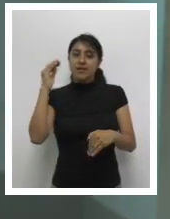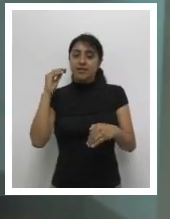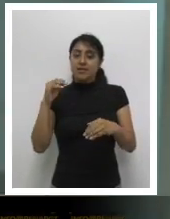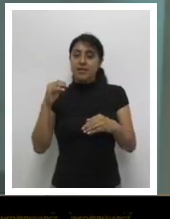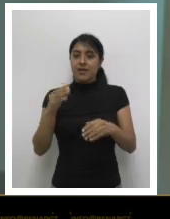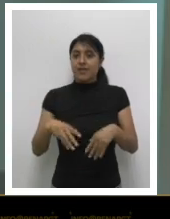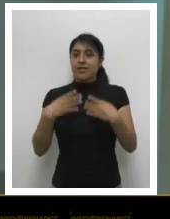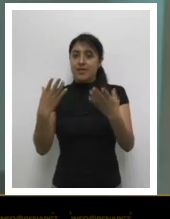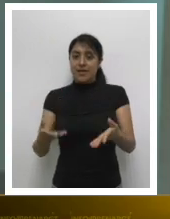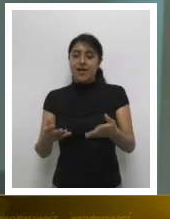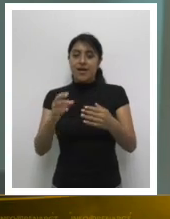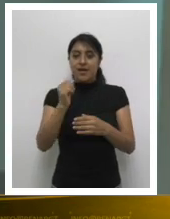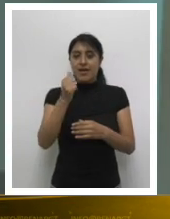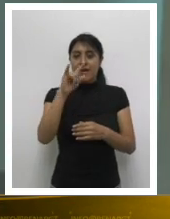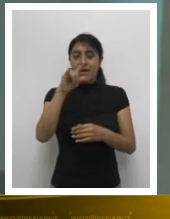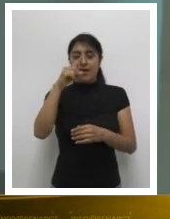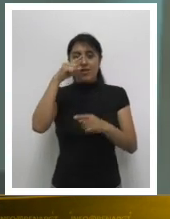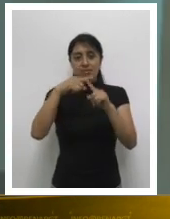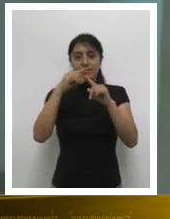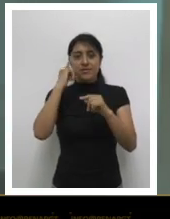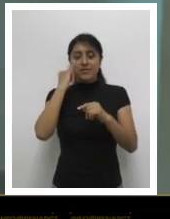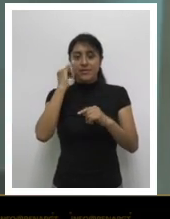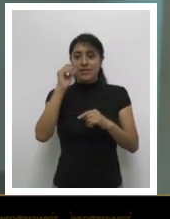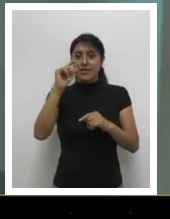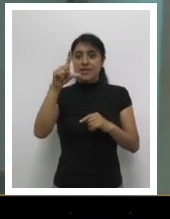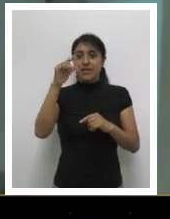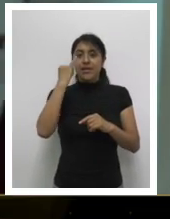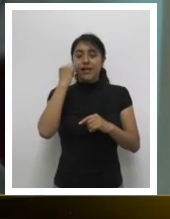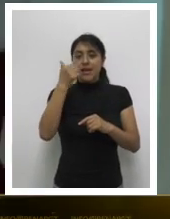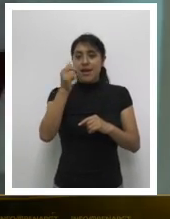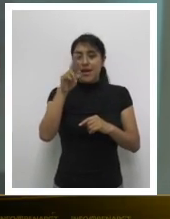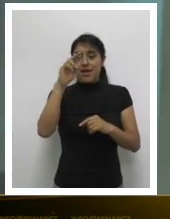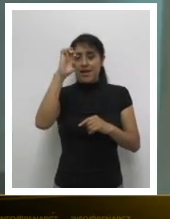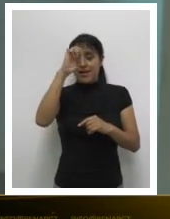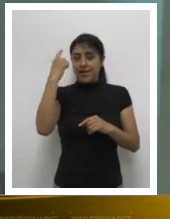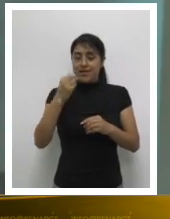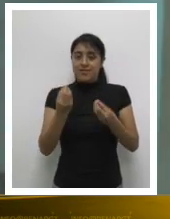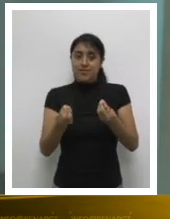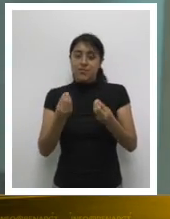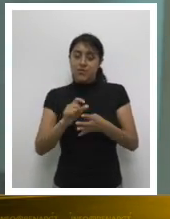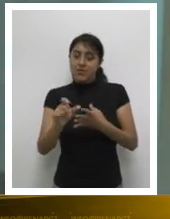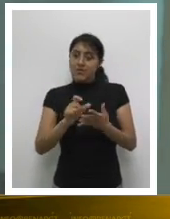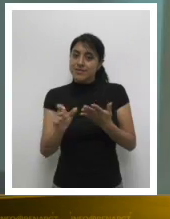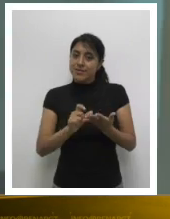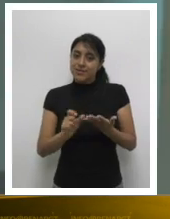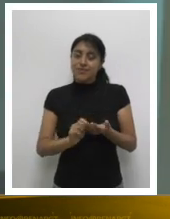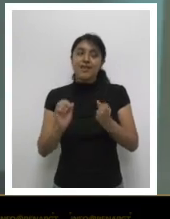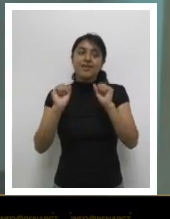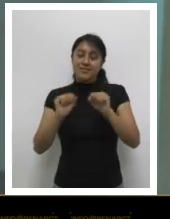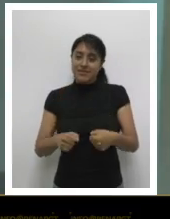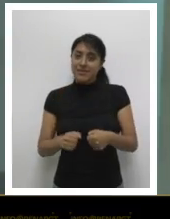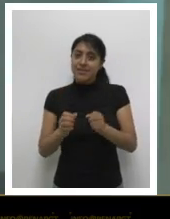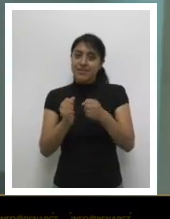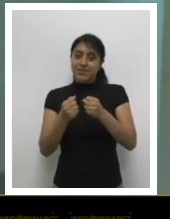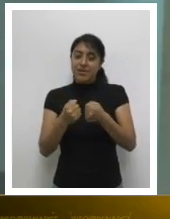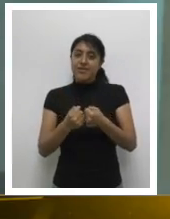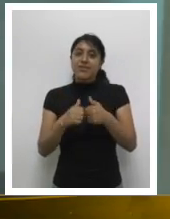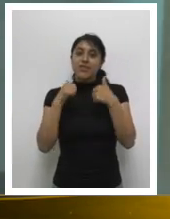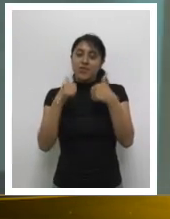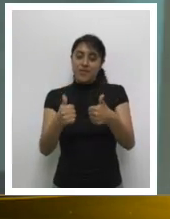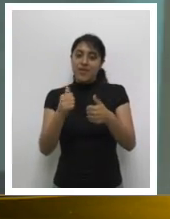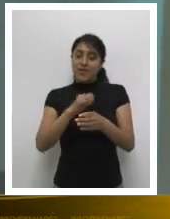descargar bienes, entregar auxiliares y varias cosas que pensé que no me iban a poner a hacer, pero sí,